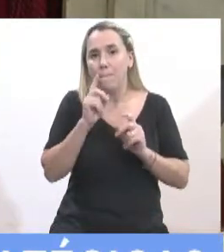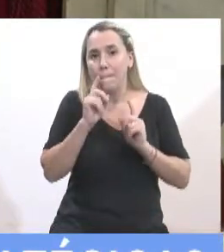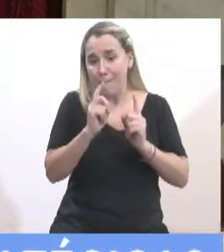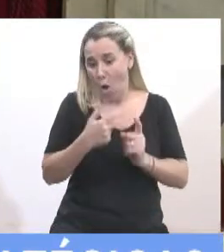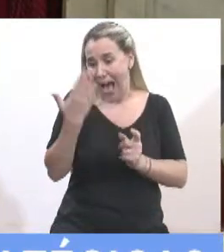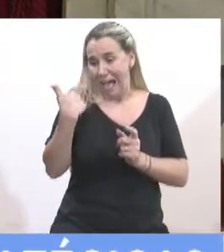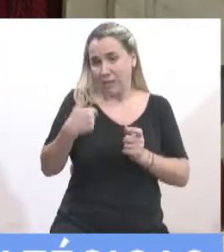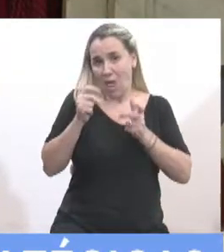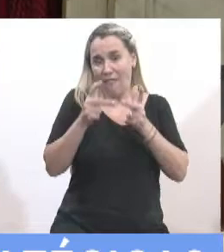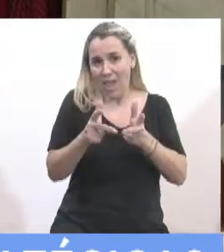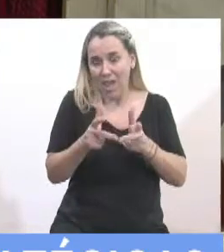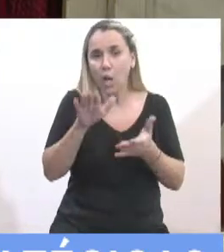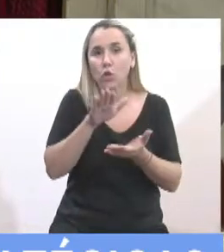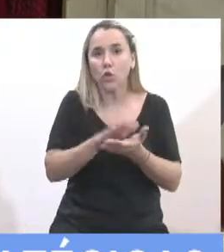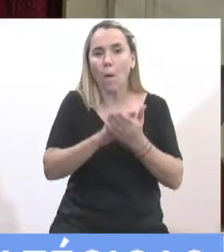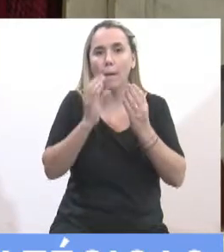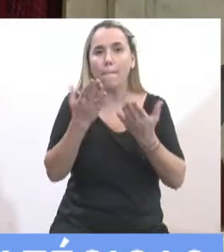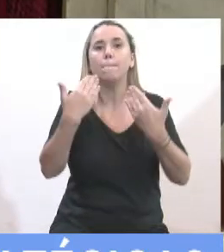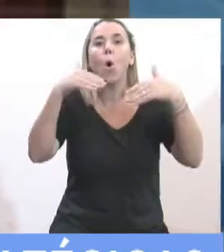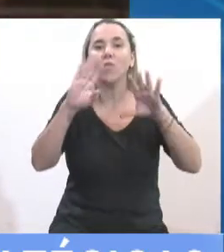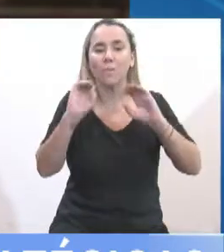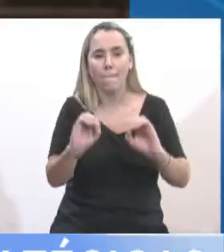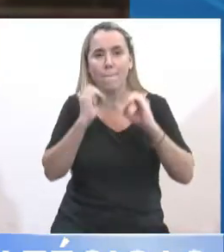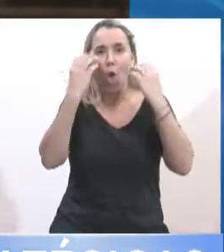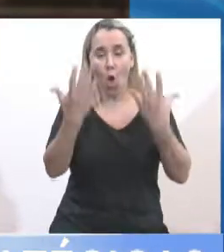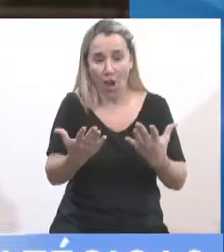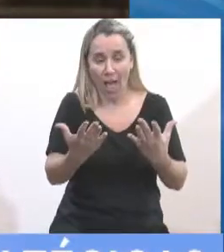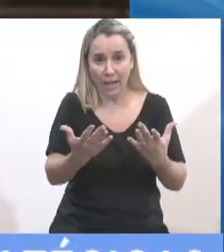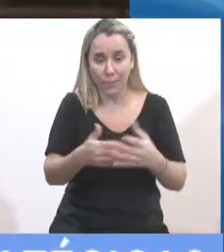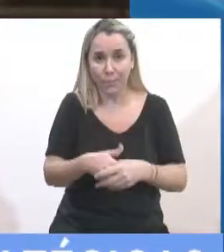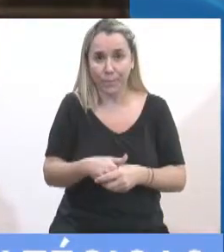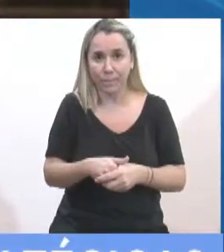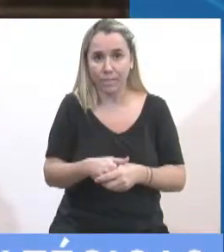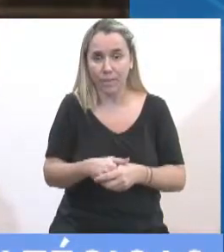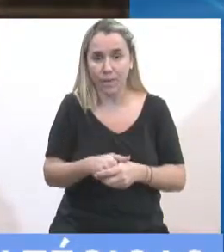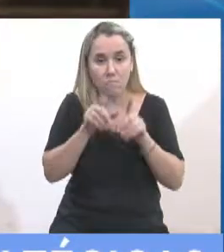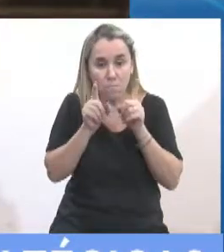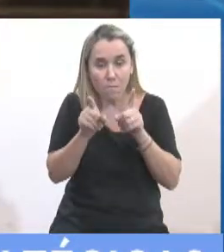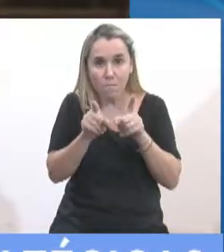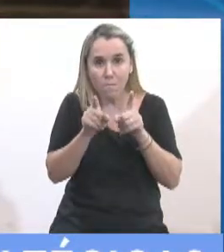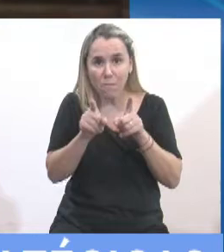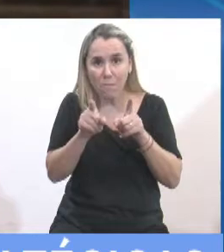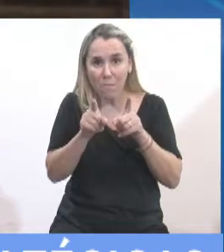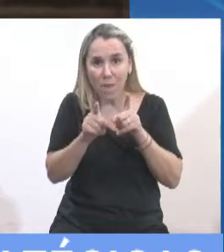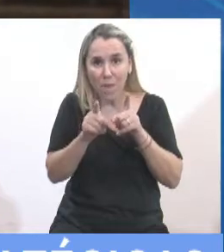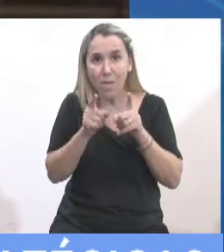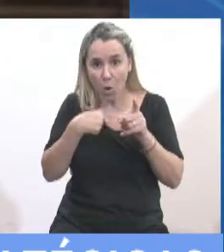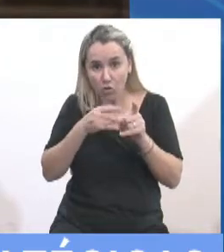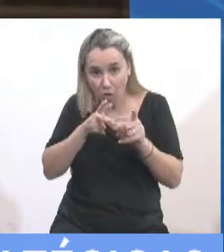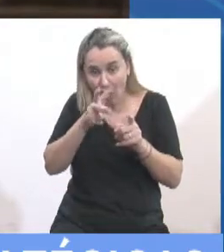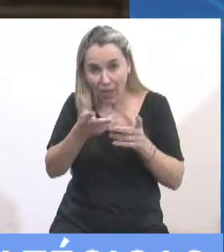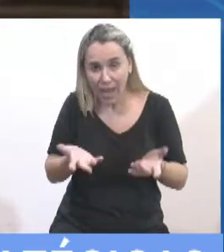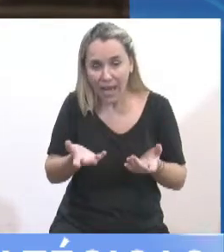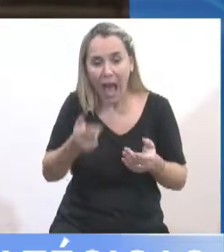hablaba de las posibilidades de mejora y lo marqué en esa misma intervención,